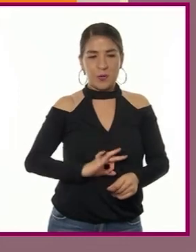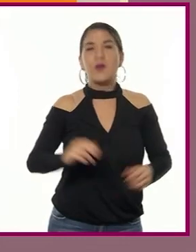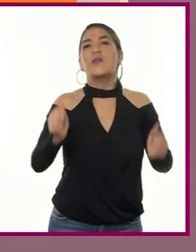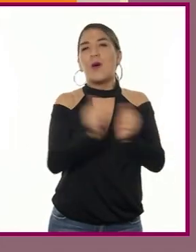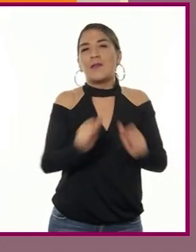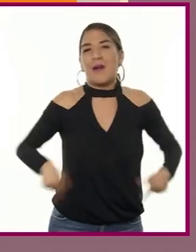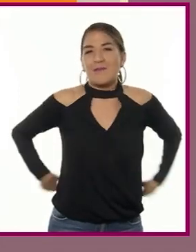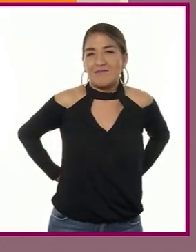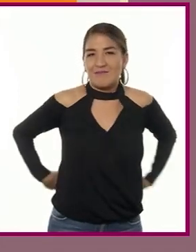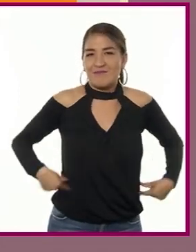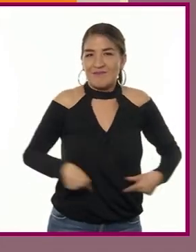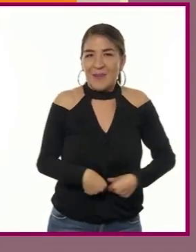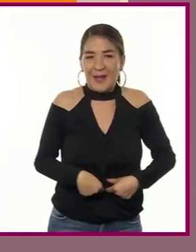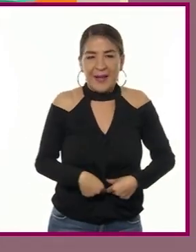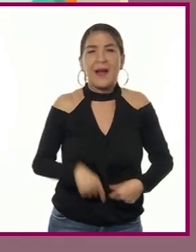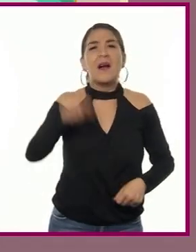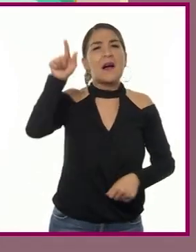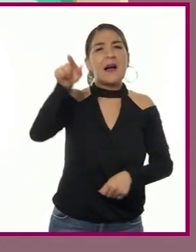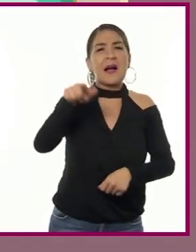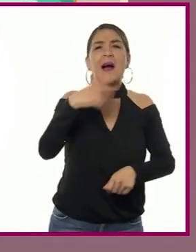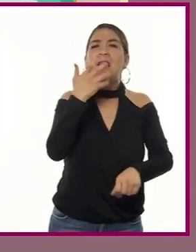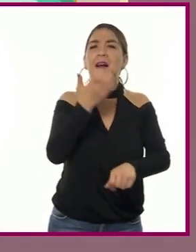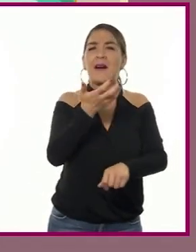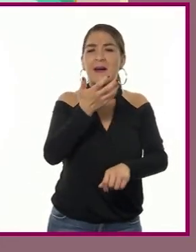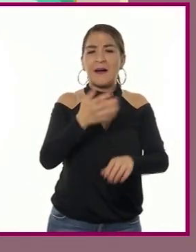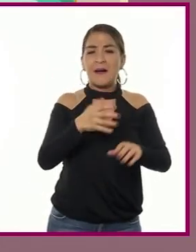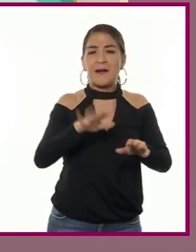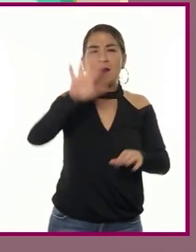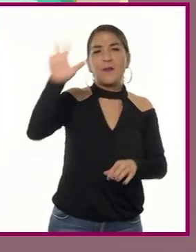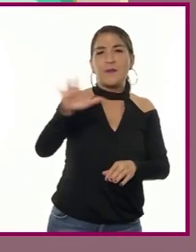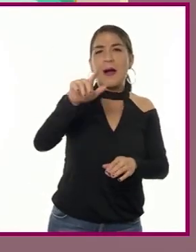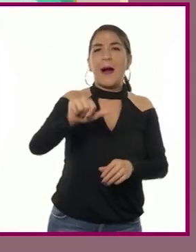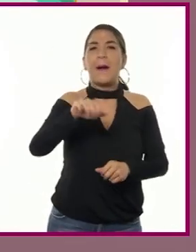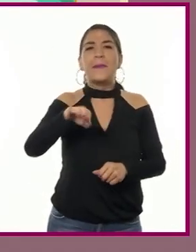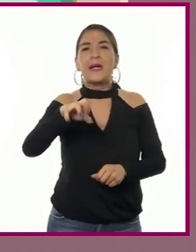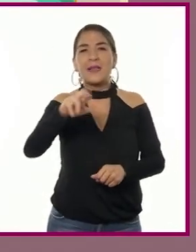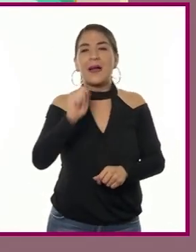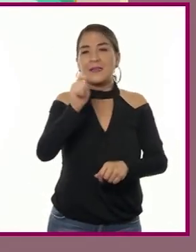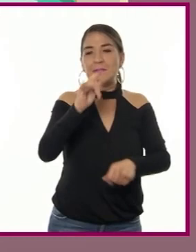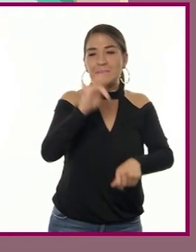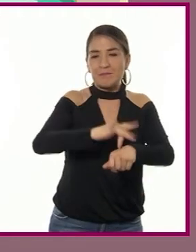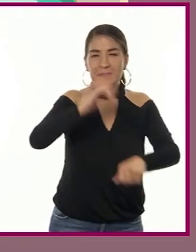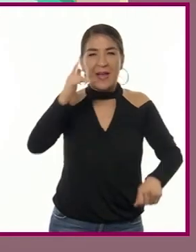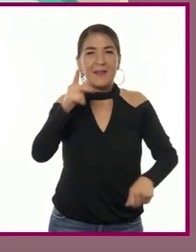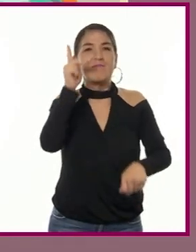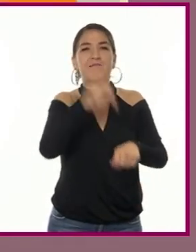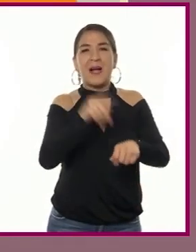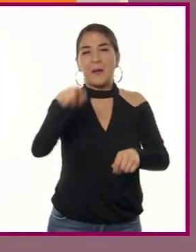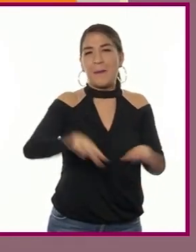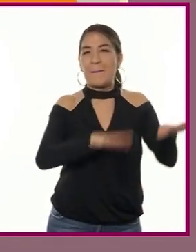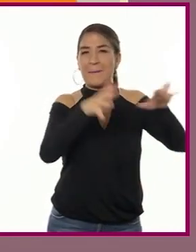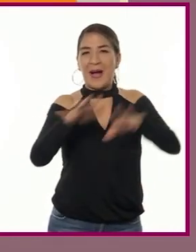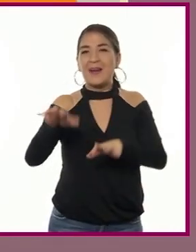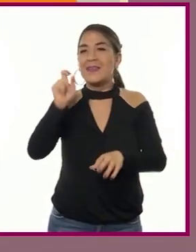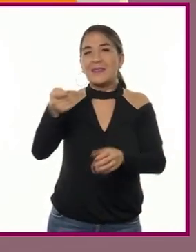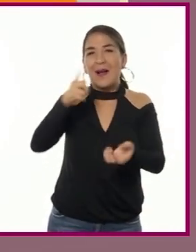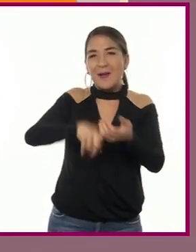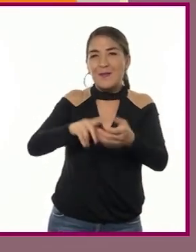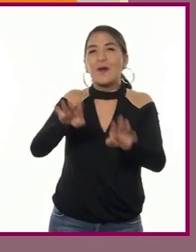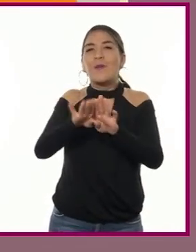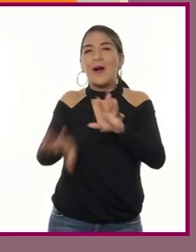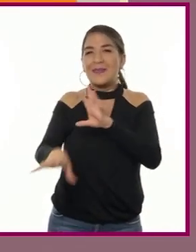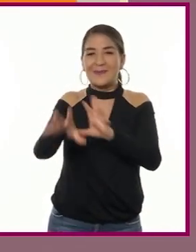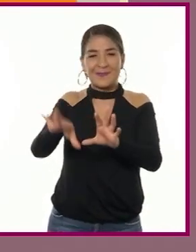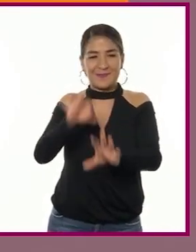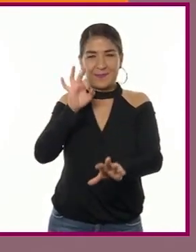De América, utilizan joyas como las esmeraldas y perlas del Mar de Cortés. Para el vestuario